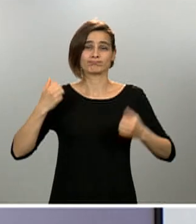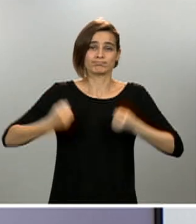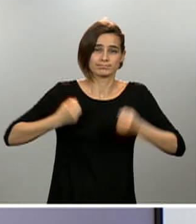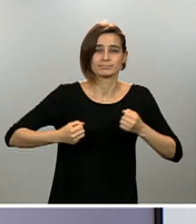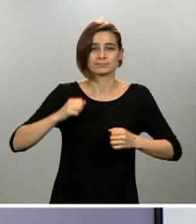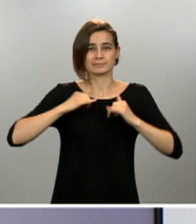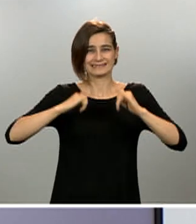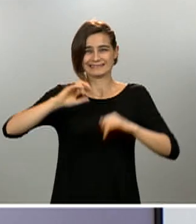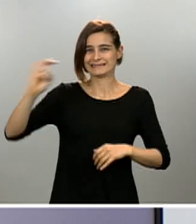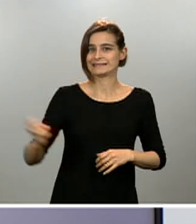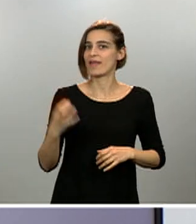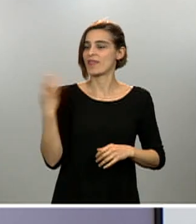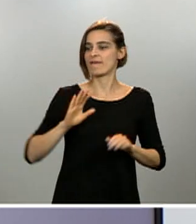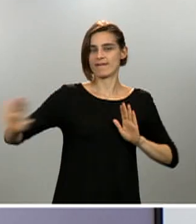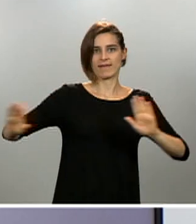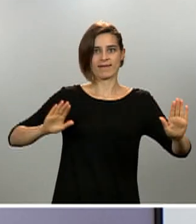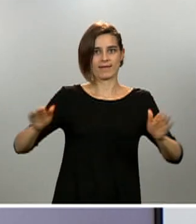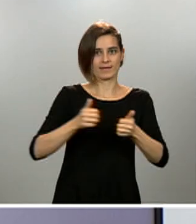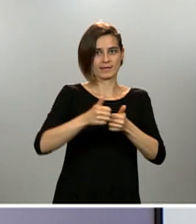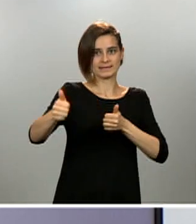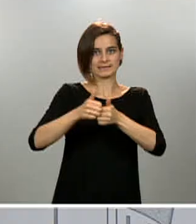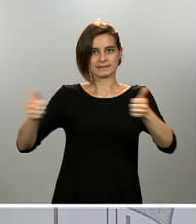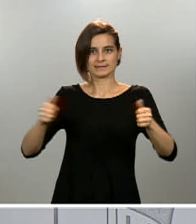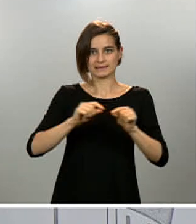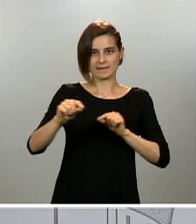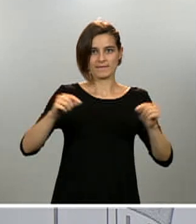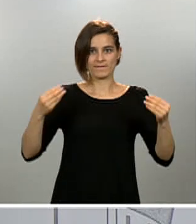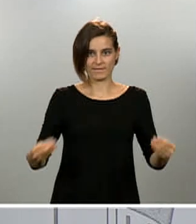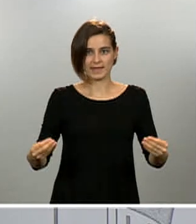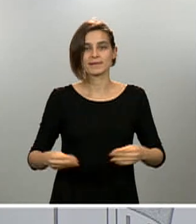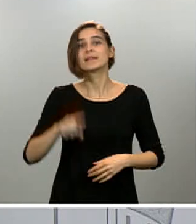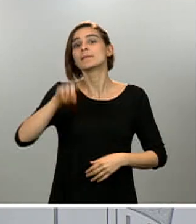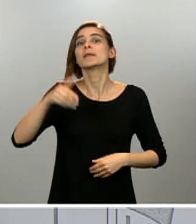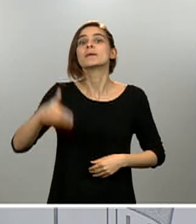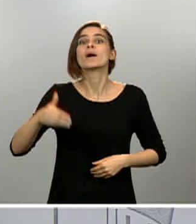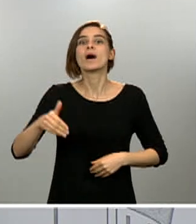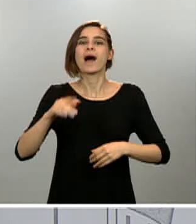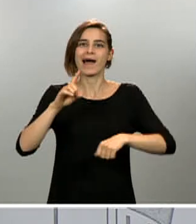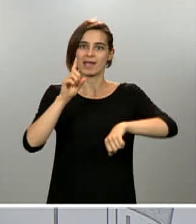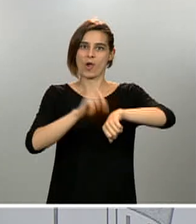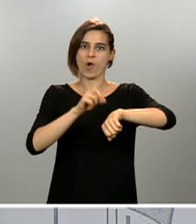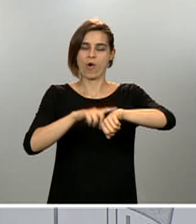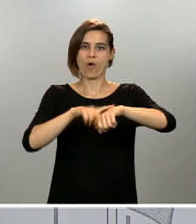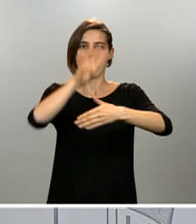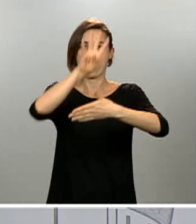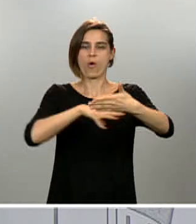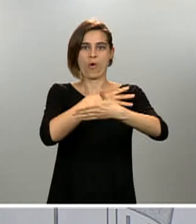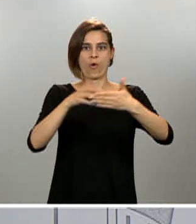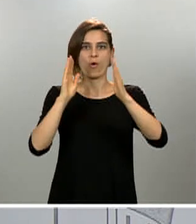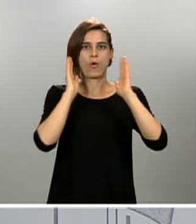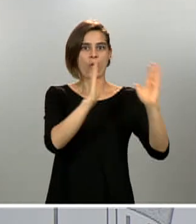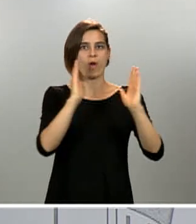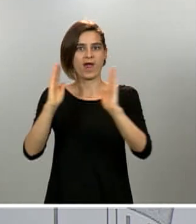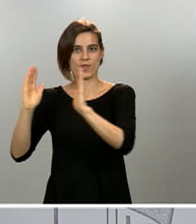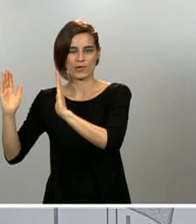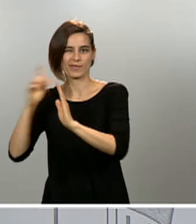Hay unas franjas horarias, esto también es muy relevante, que determina esta orden para cada una de estas actividades. En primer lugar,